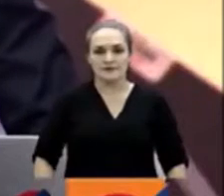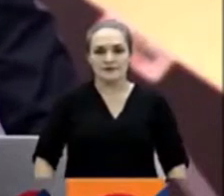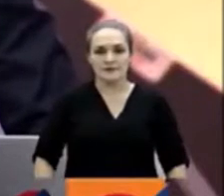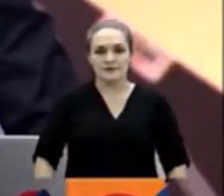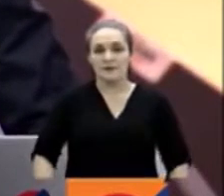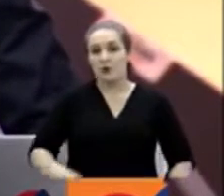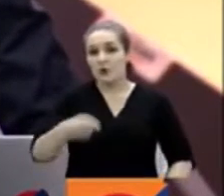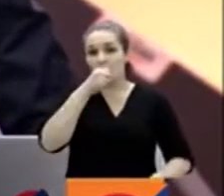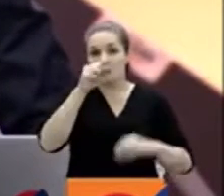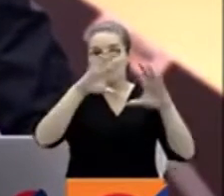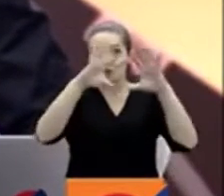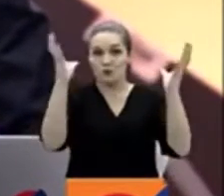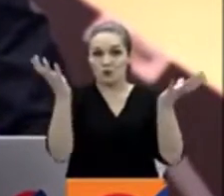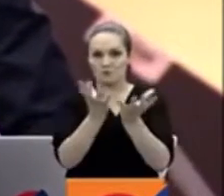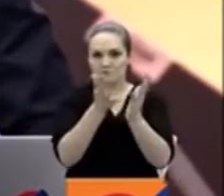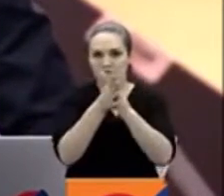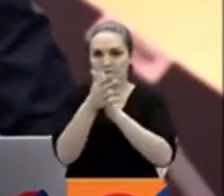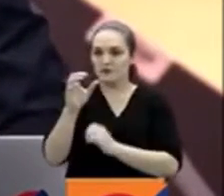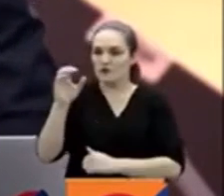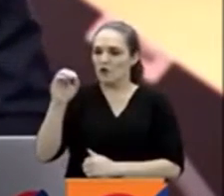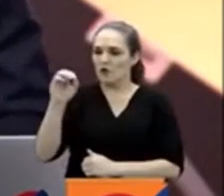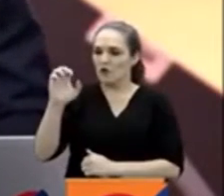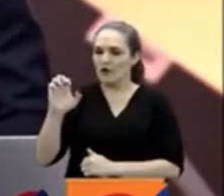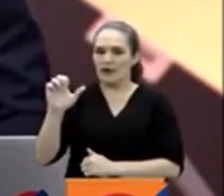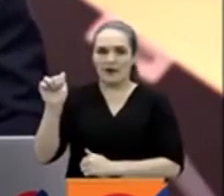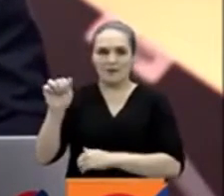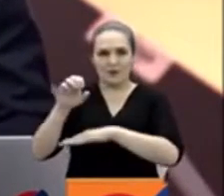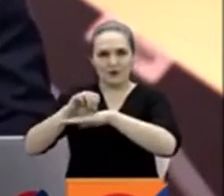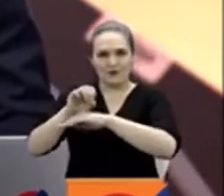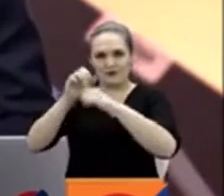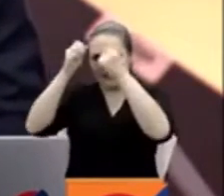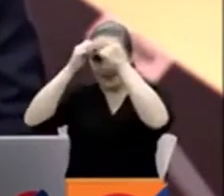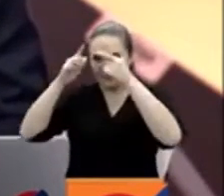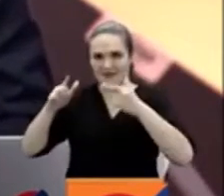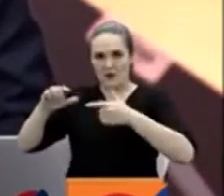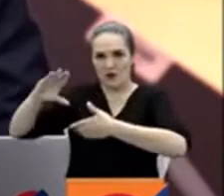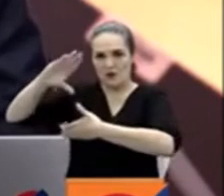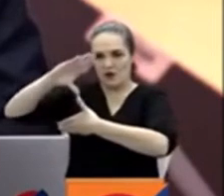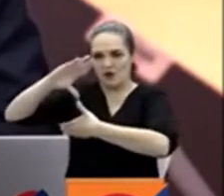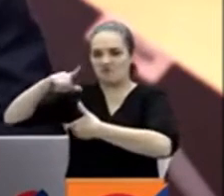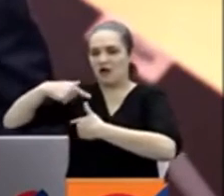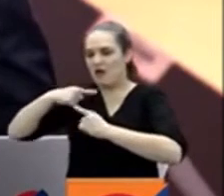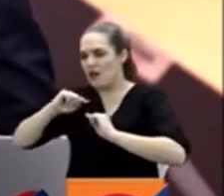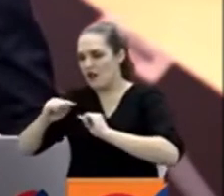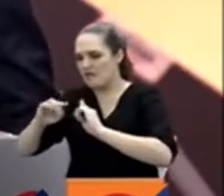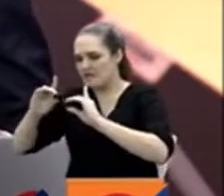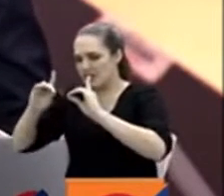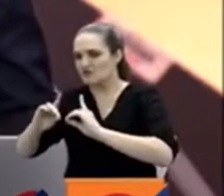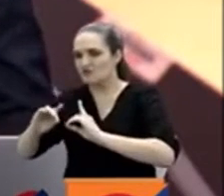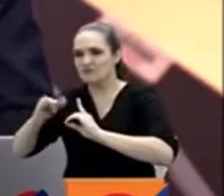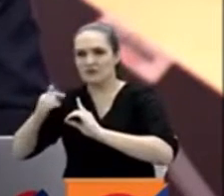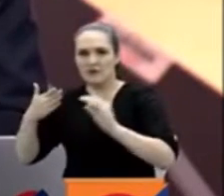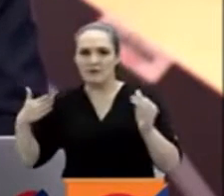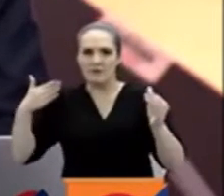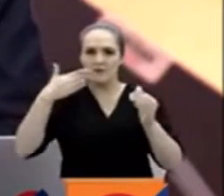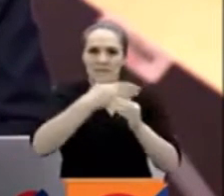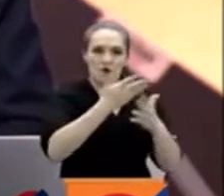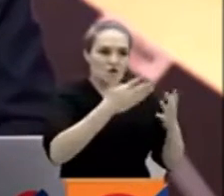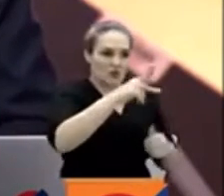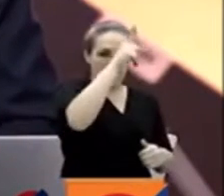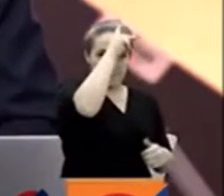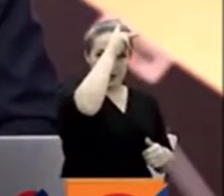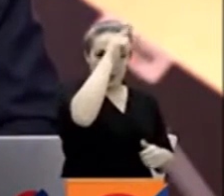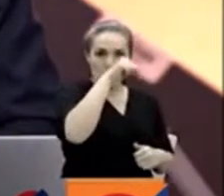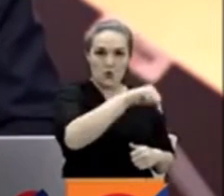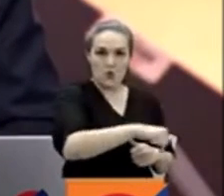Noticias del Mundo La Organización de Estados Americanos accedió a enviar una misión de observación al Perú por petición del presidente Pedro Castillo. El objetivo